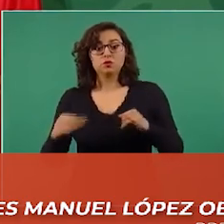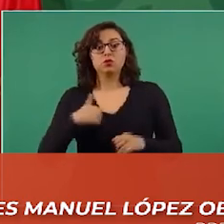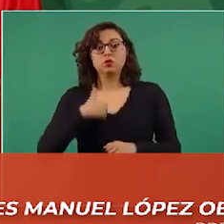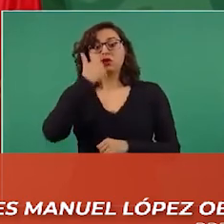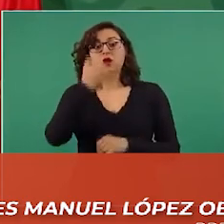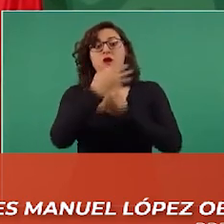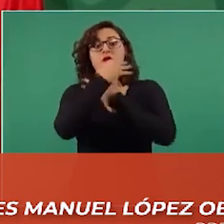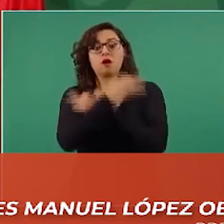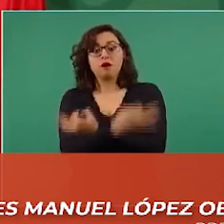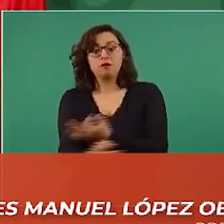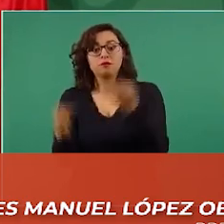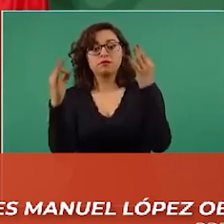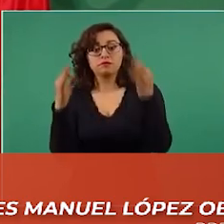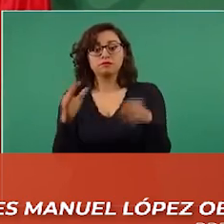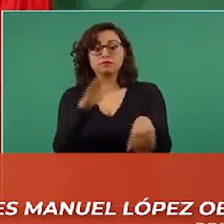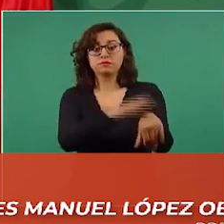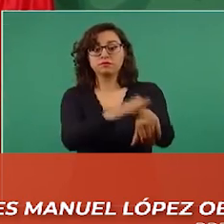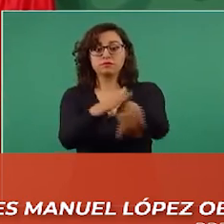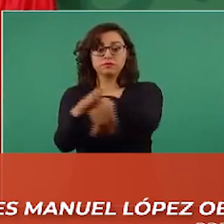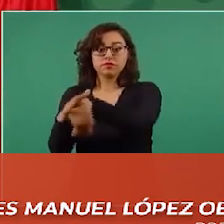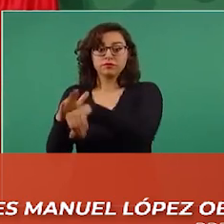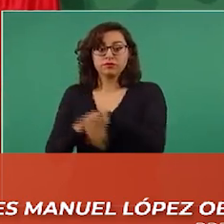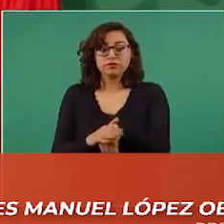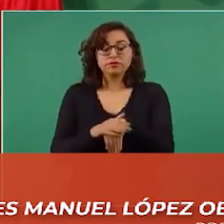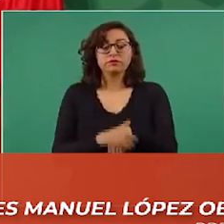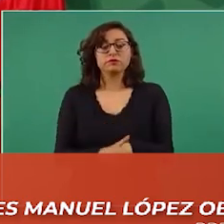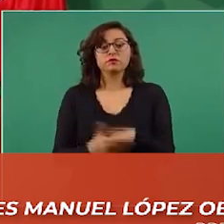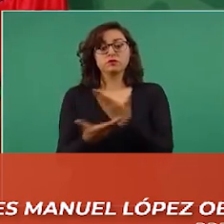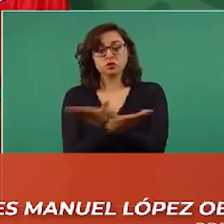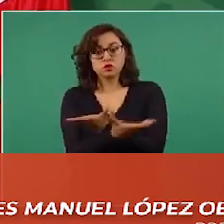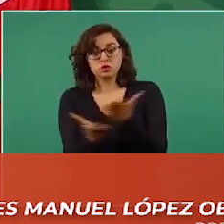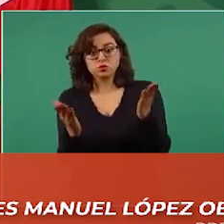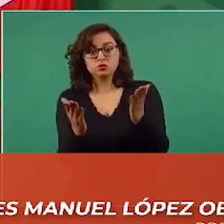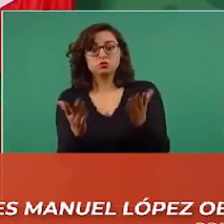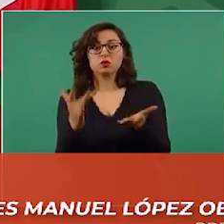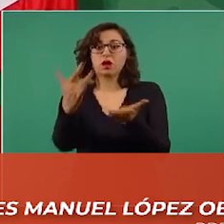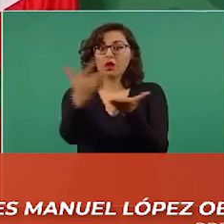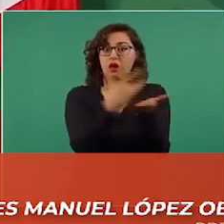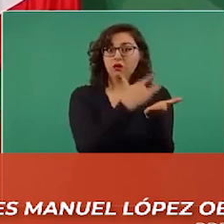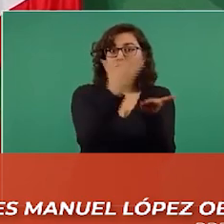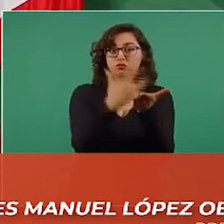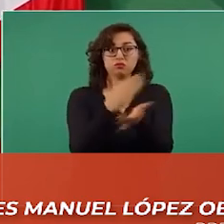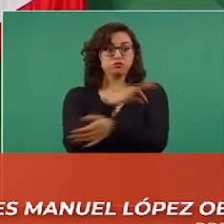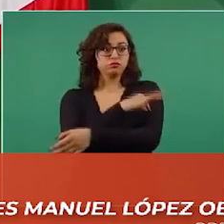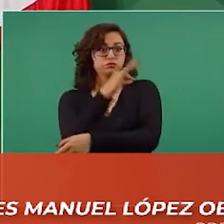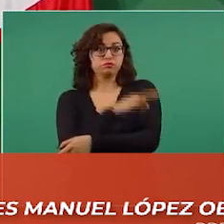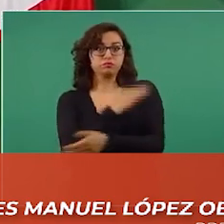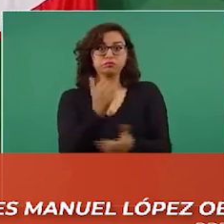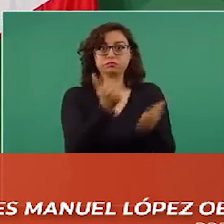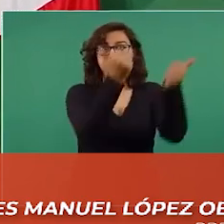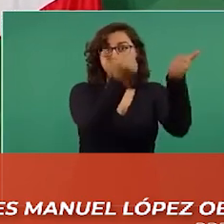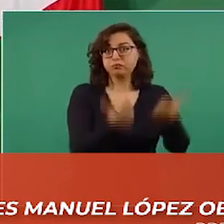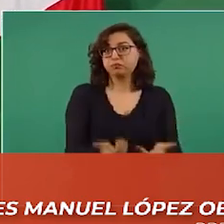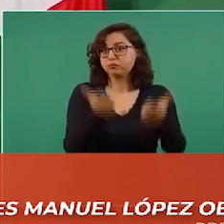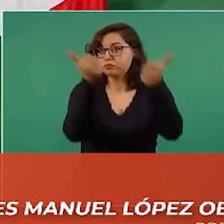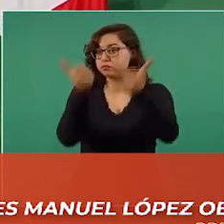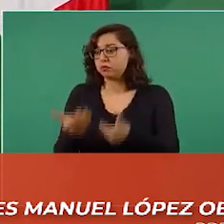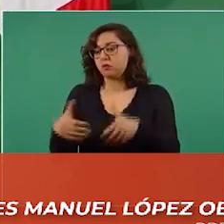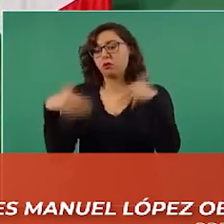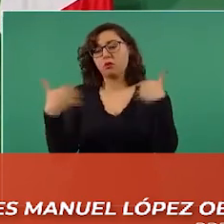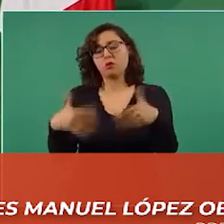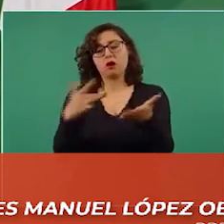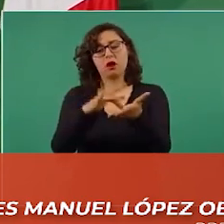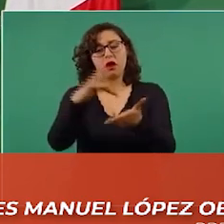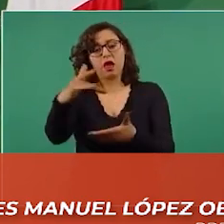la solidaridad en el envío de vacunas a nuestro país de los gobiernos de Estados Unidos